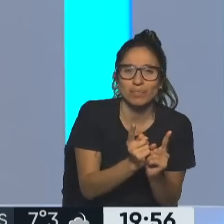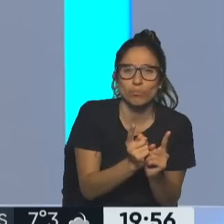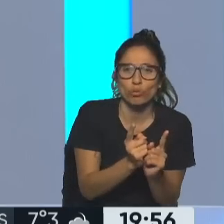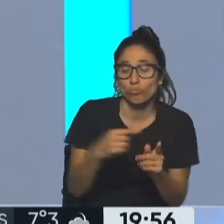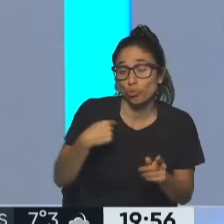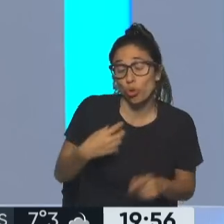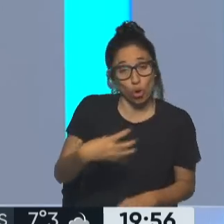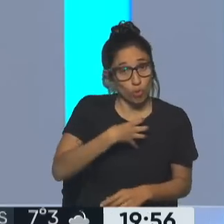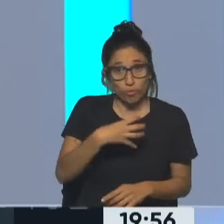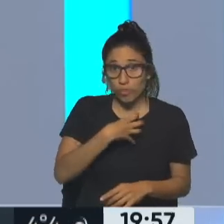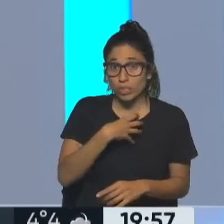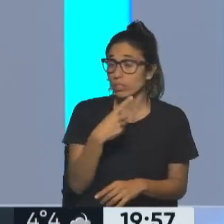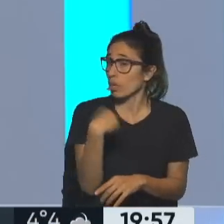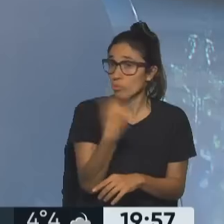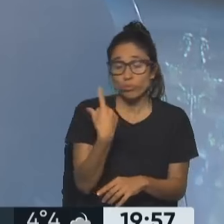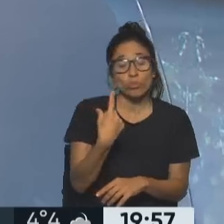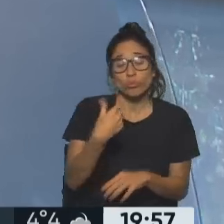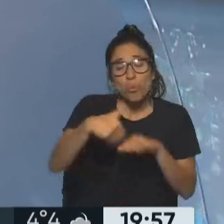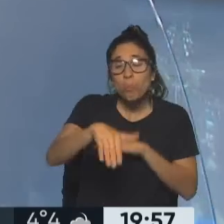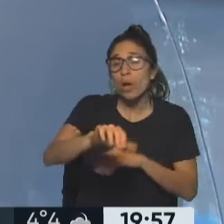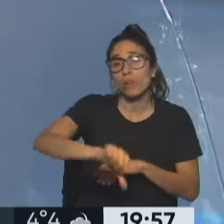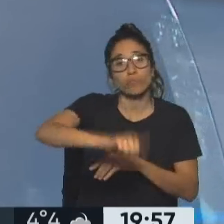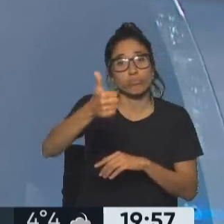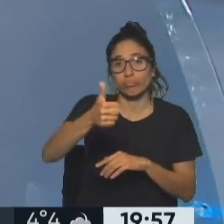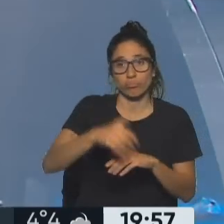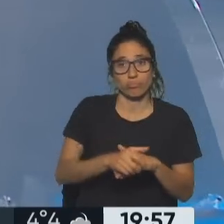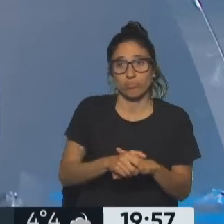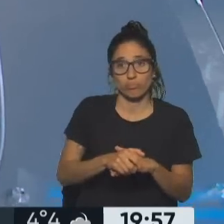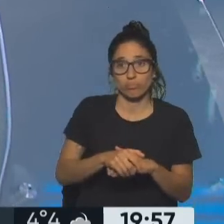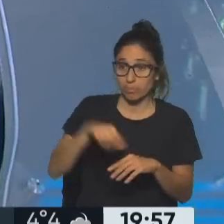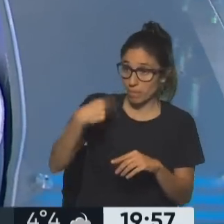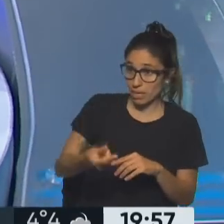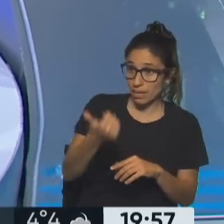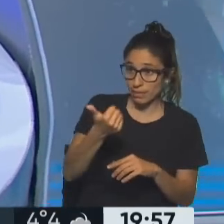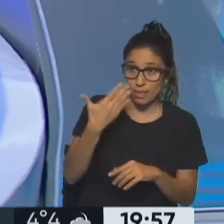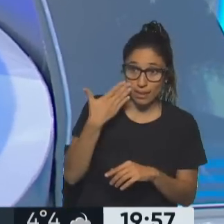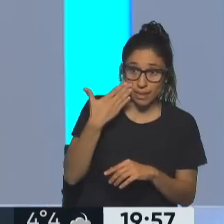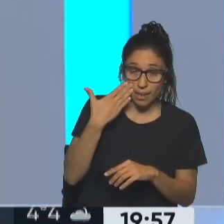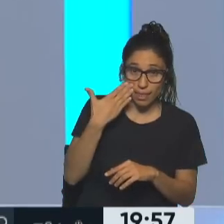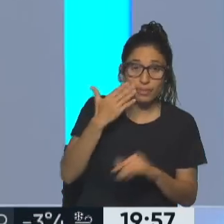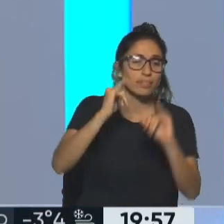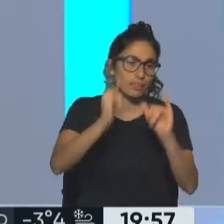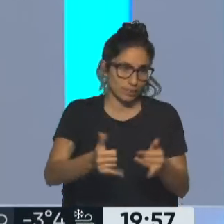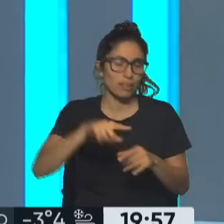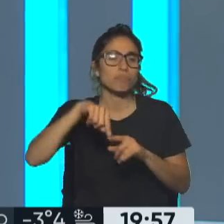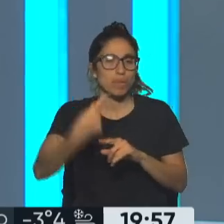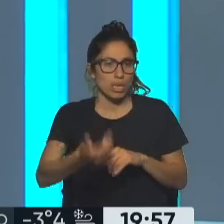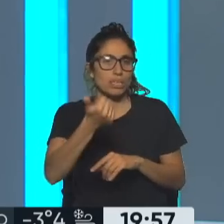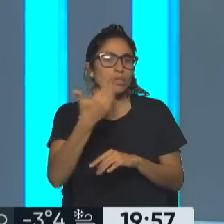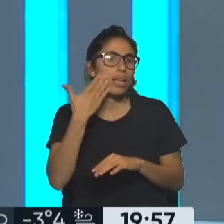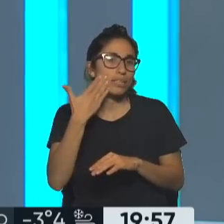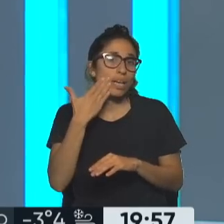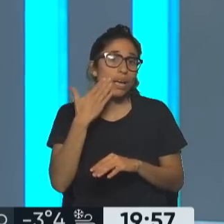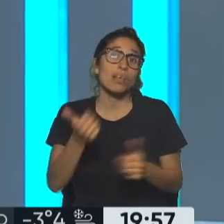nuestra población piensa así, tenemos que saber interpretar ese sentimiento y expresarlo. Mañana las esperamos a todos. Si viven en Capital o muy